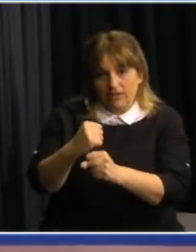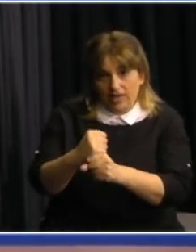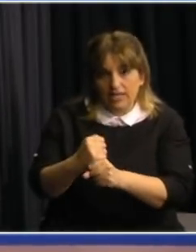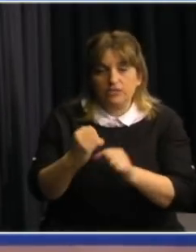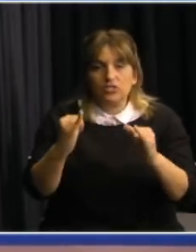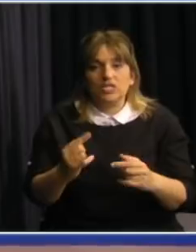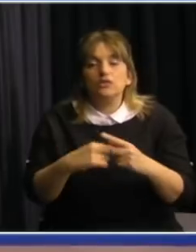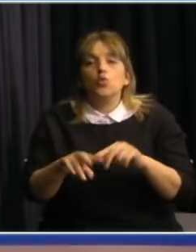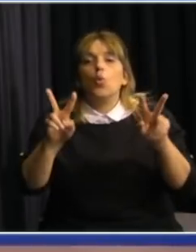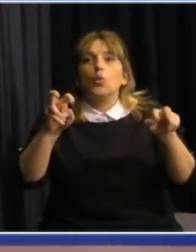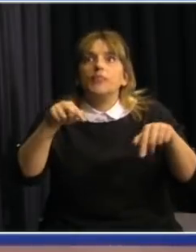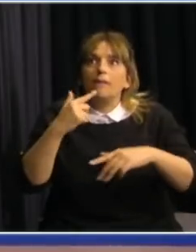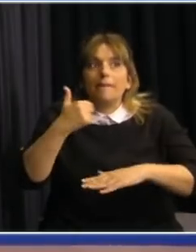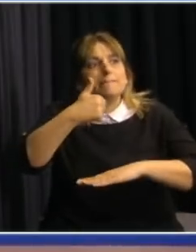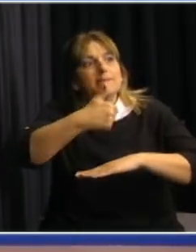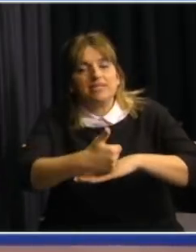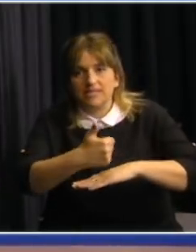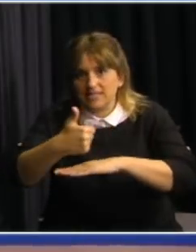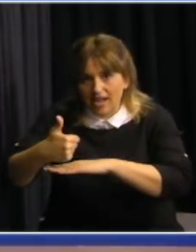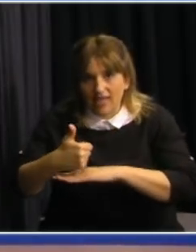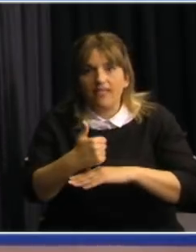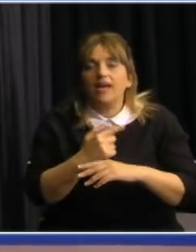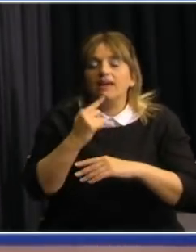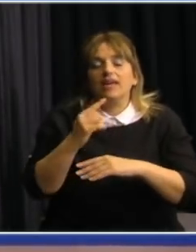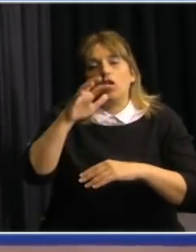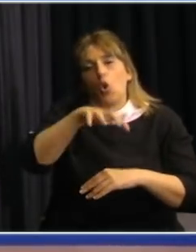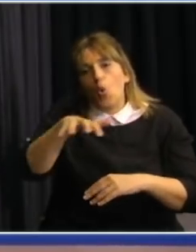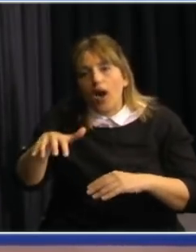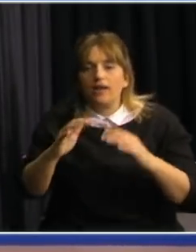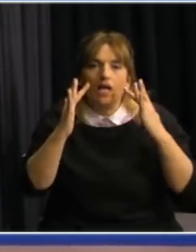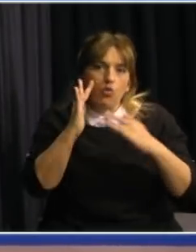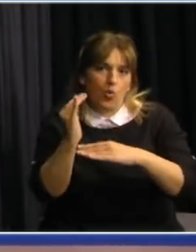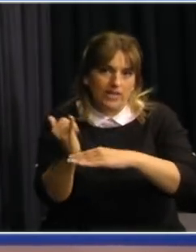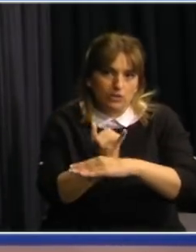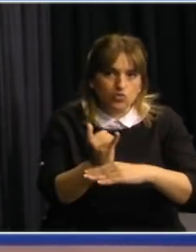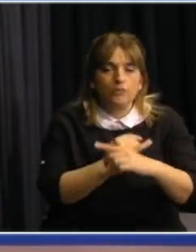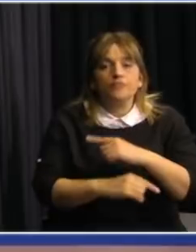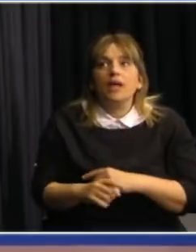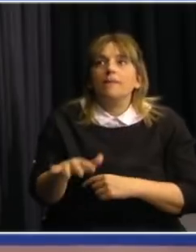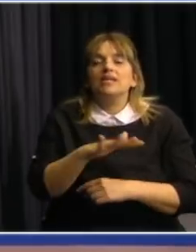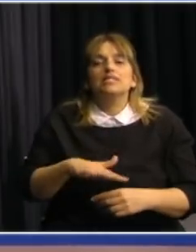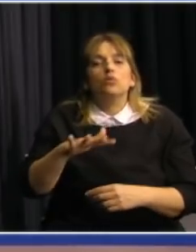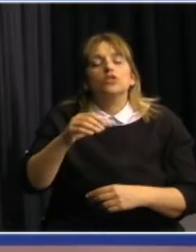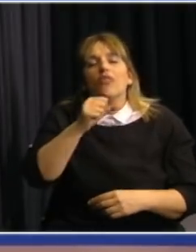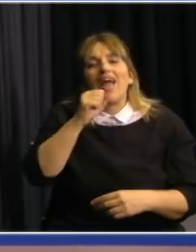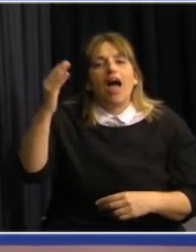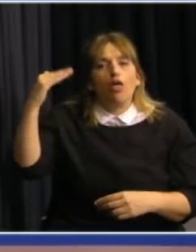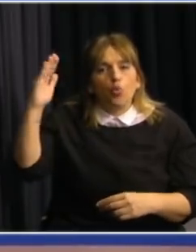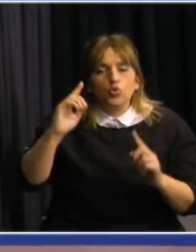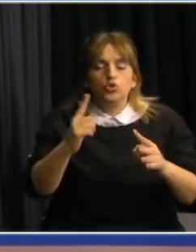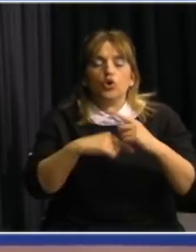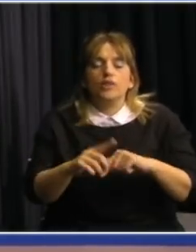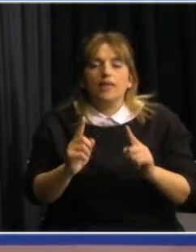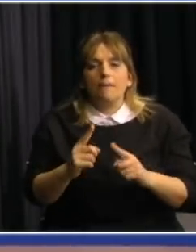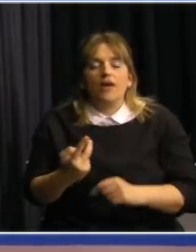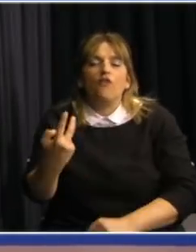el tema de la presencialidad en los centros educativos, la situación de los adultos mayores, el tema vacunas,